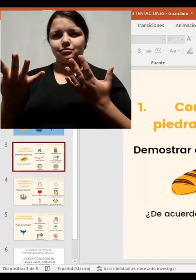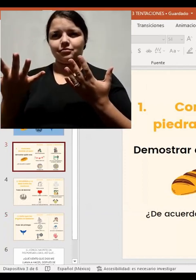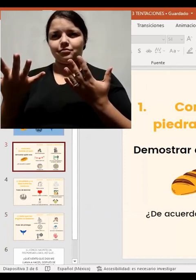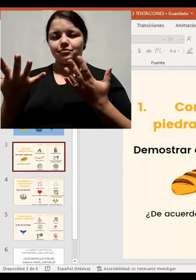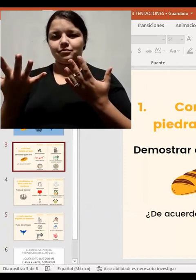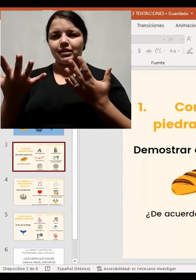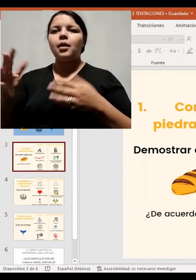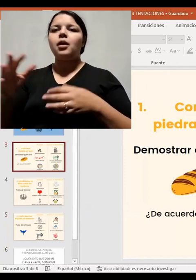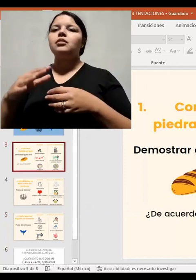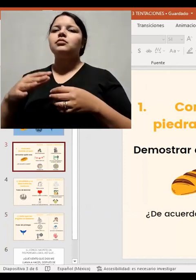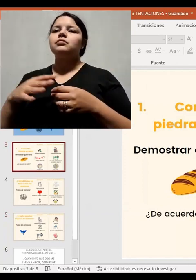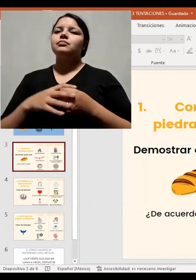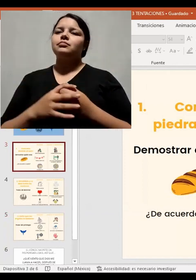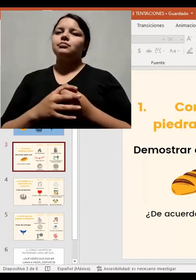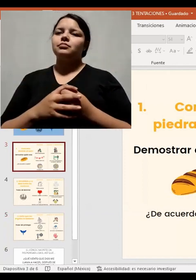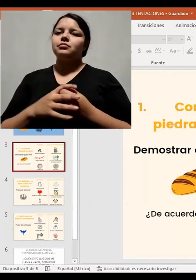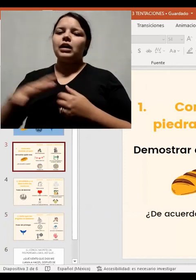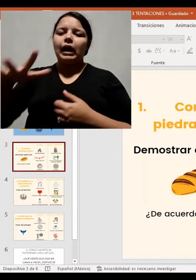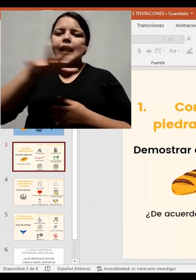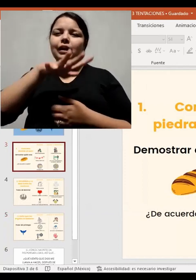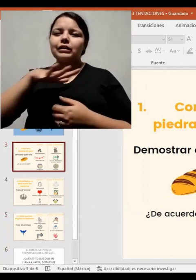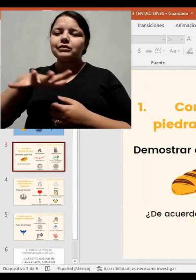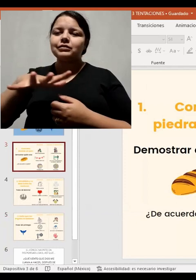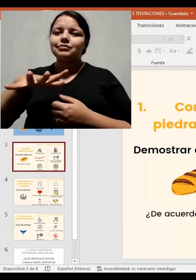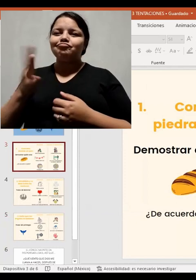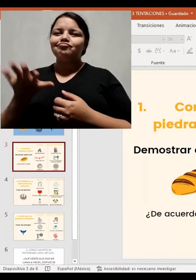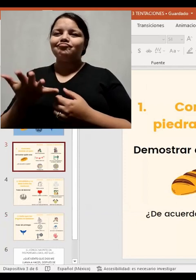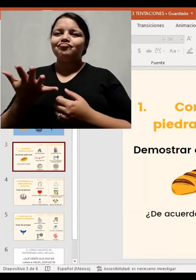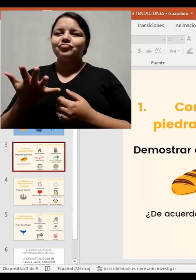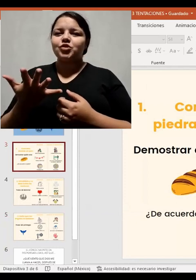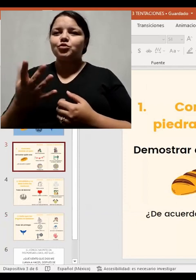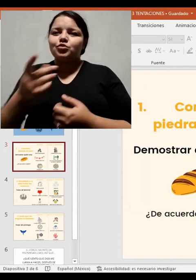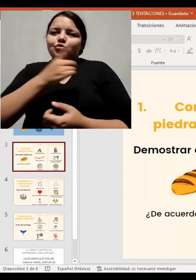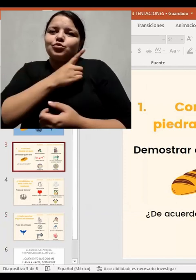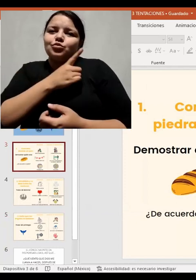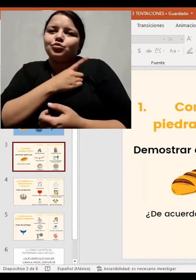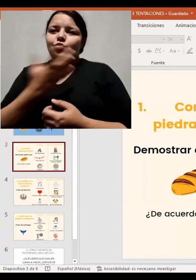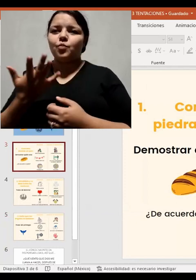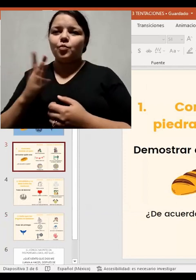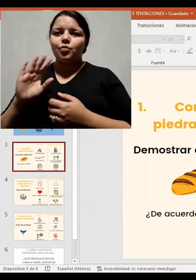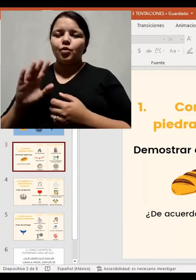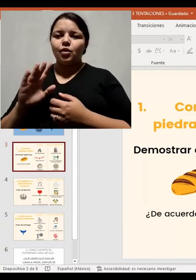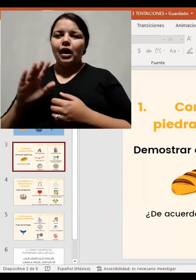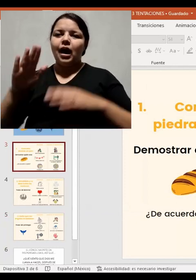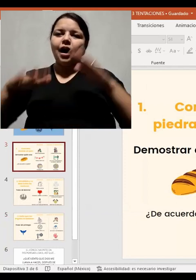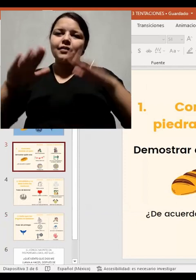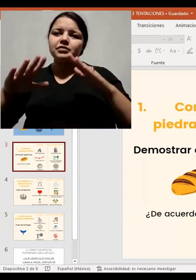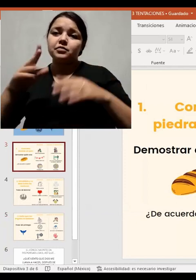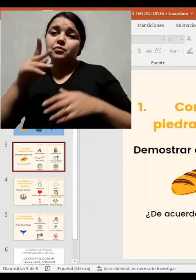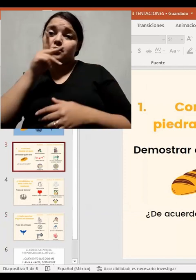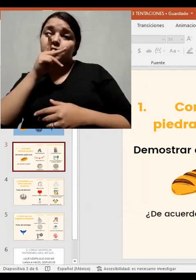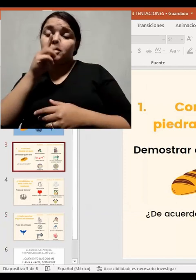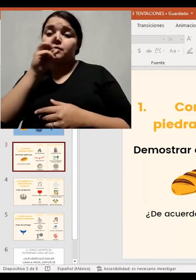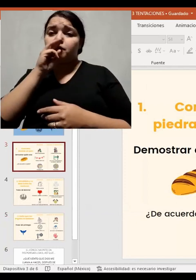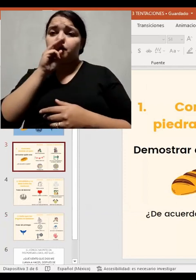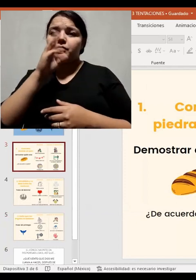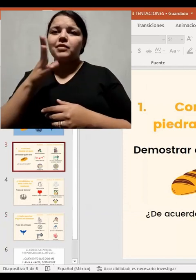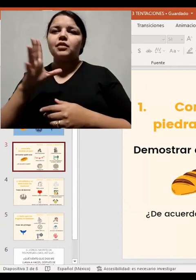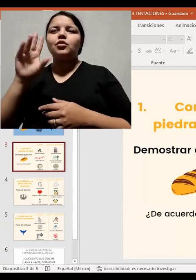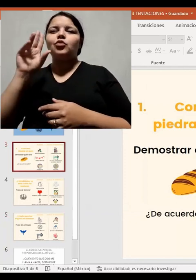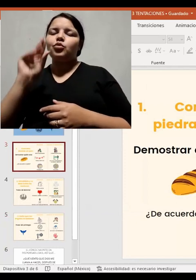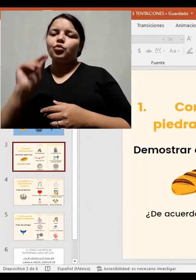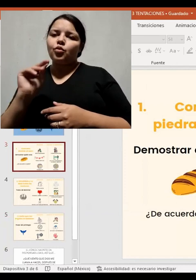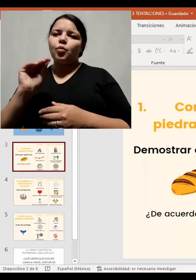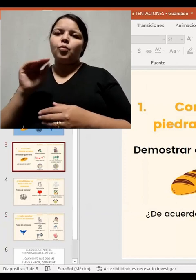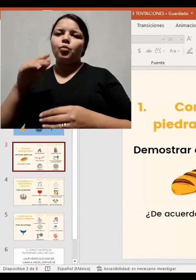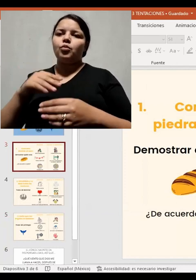nos está enseñando, ¿qué voy a hacer a lo mejor? A lo mejor como buen padre, como buena madre, no voy a poner límites. A lo mejor como